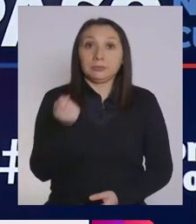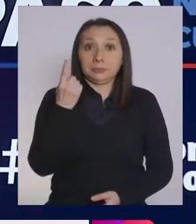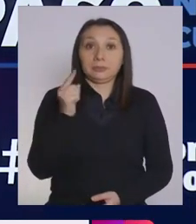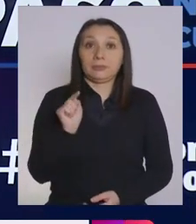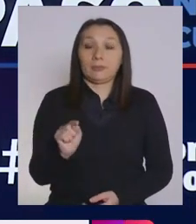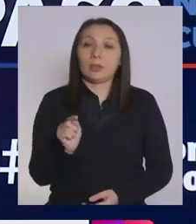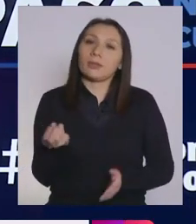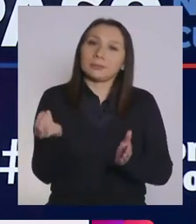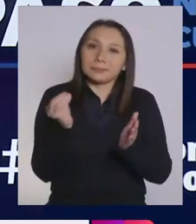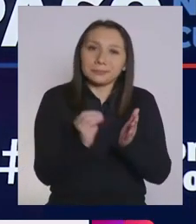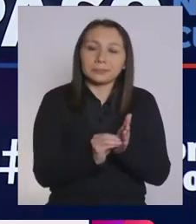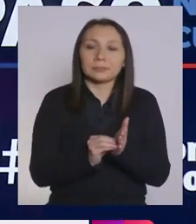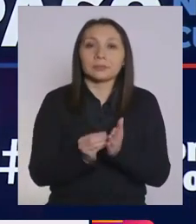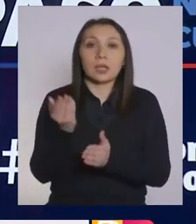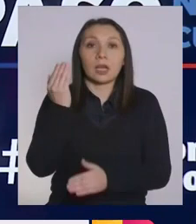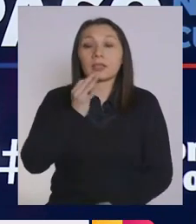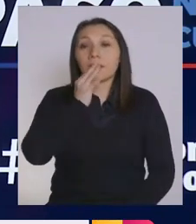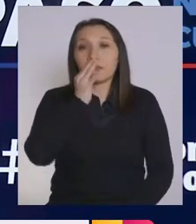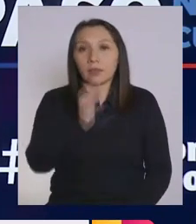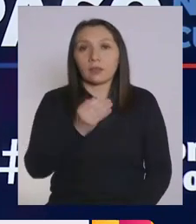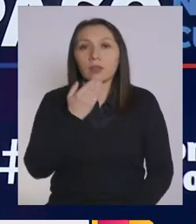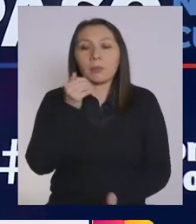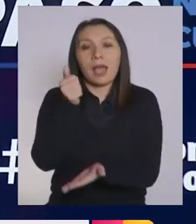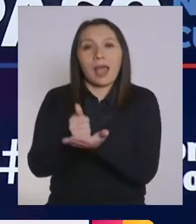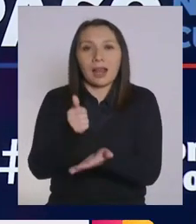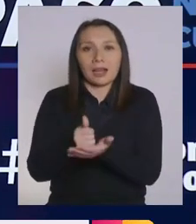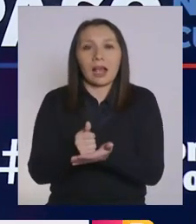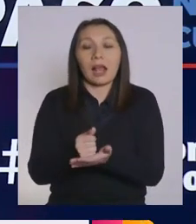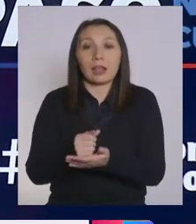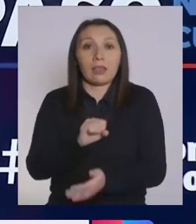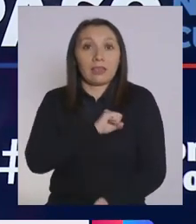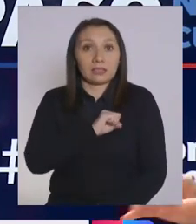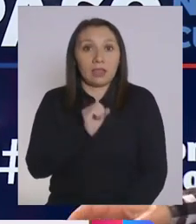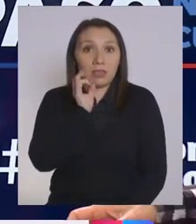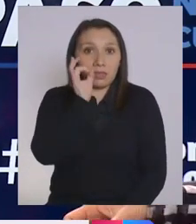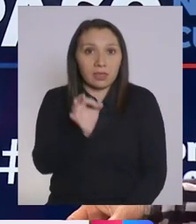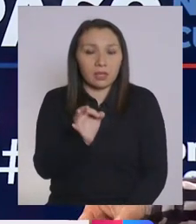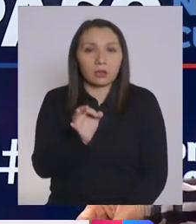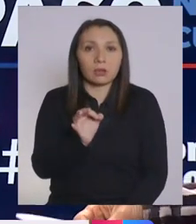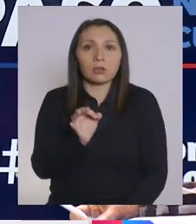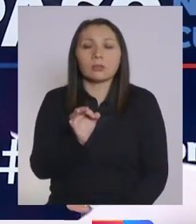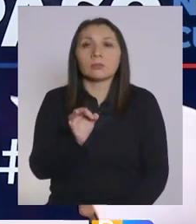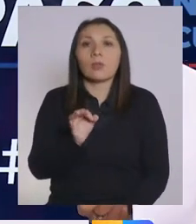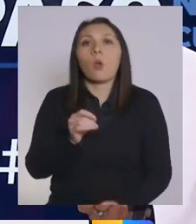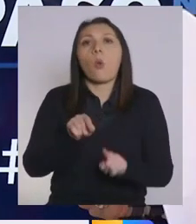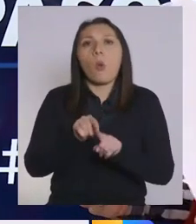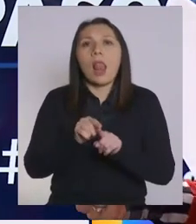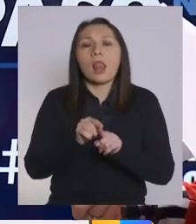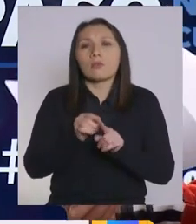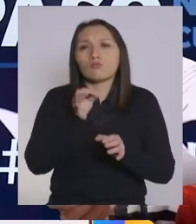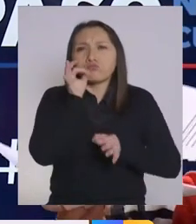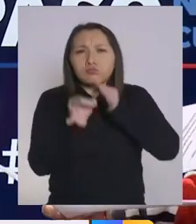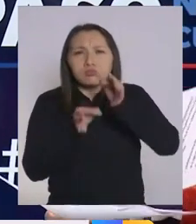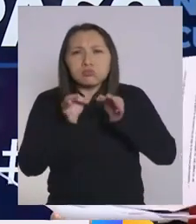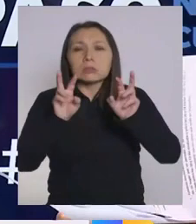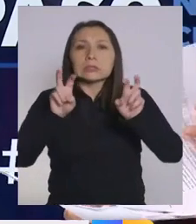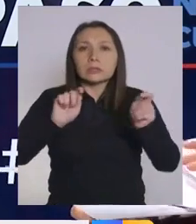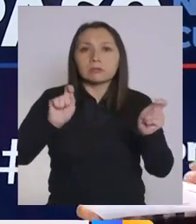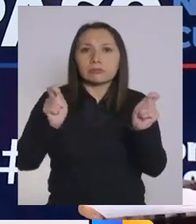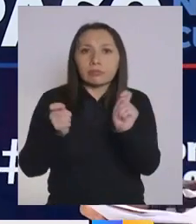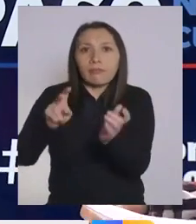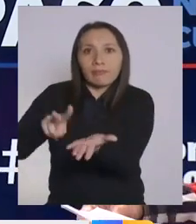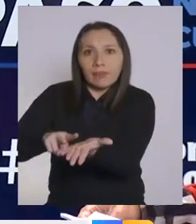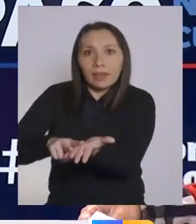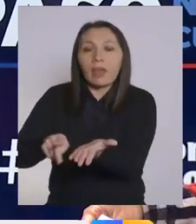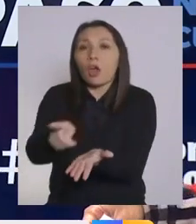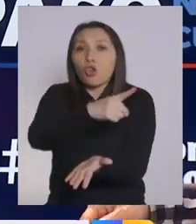Primero, reforzar lo que acaba de decir también el alcalde de Santiago, el lenguaje crea realidad. Estamos